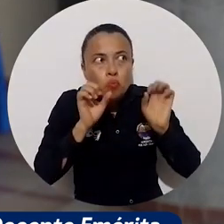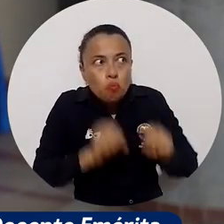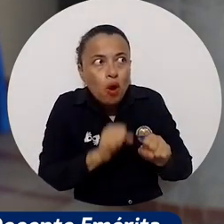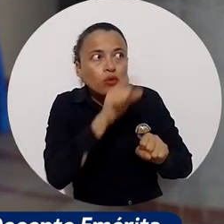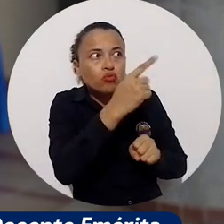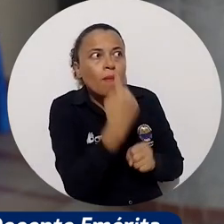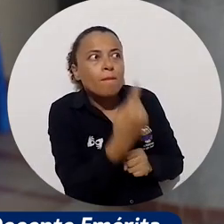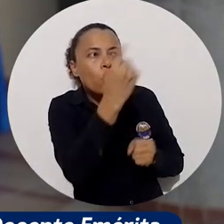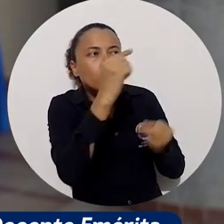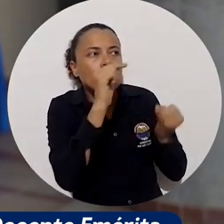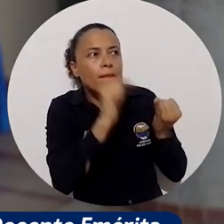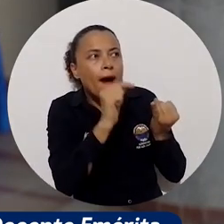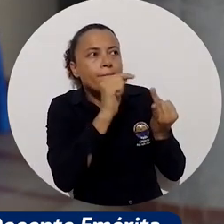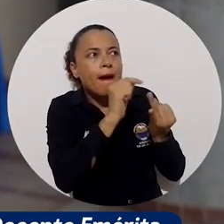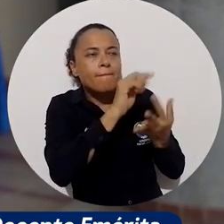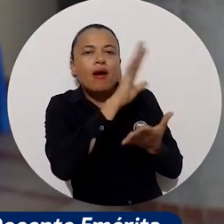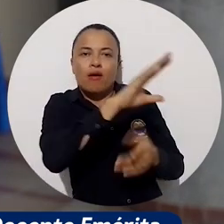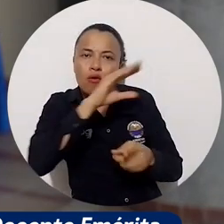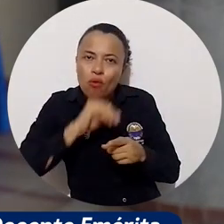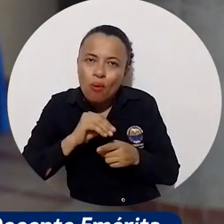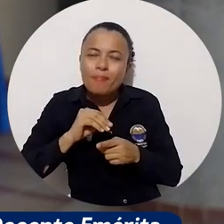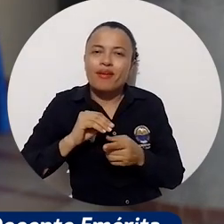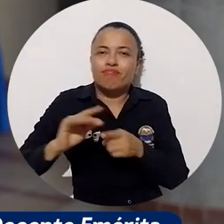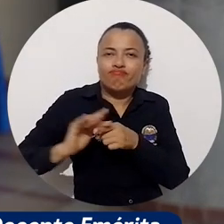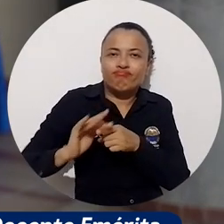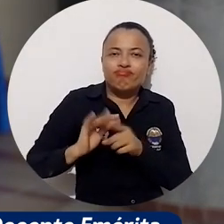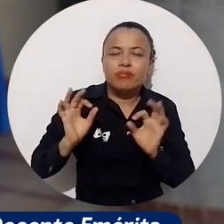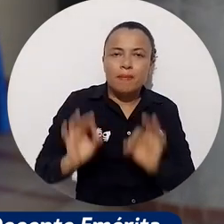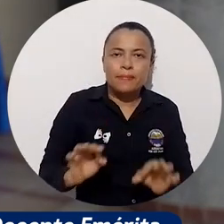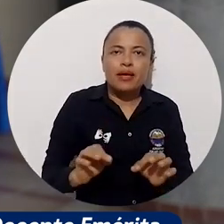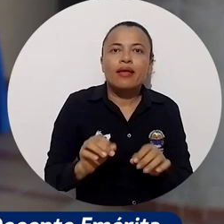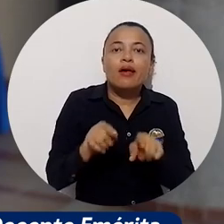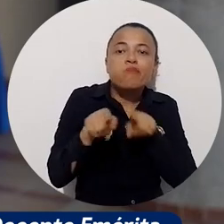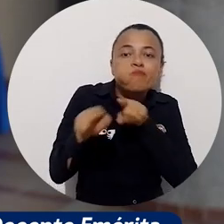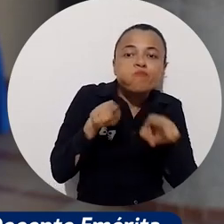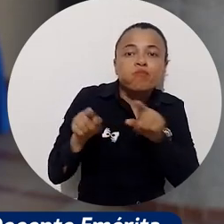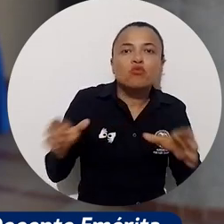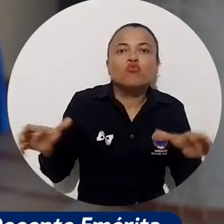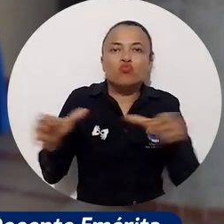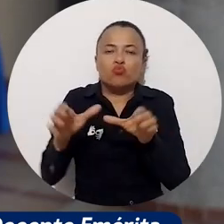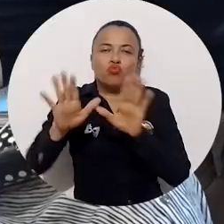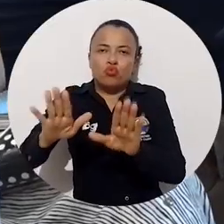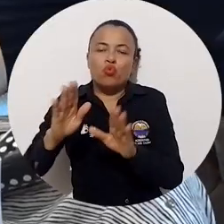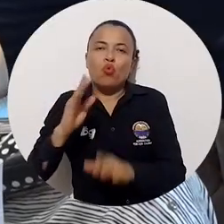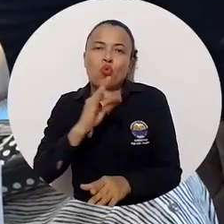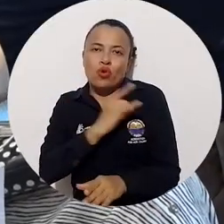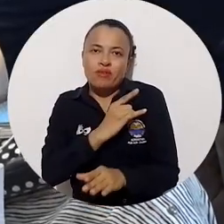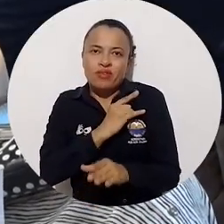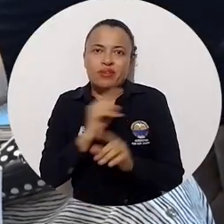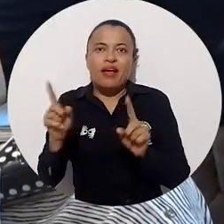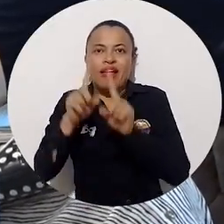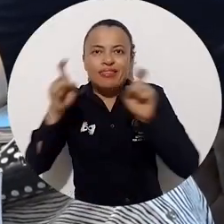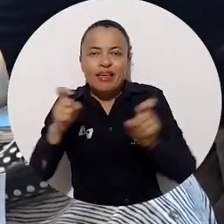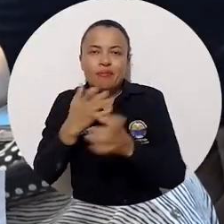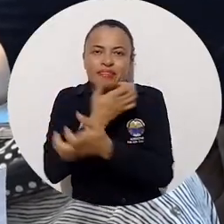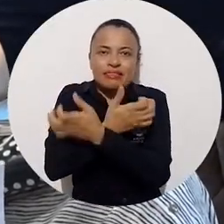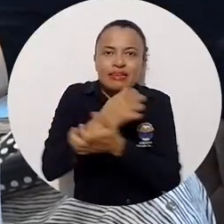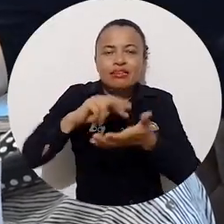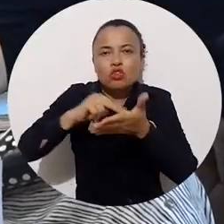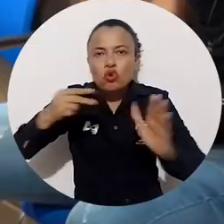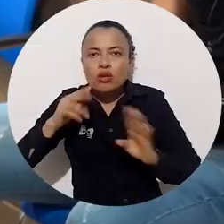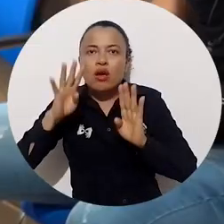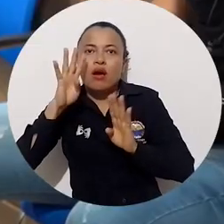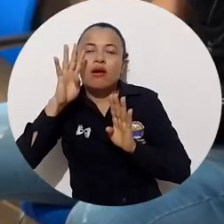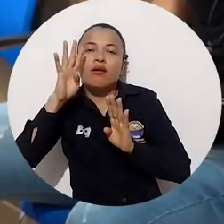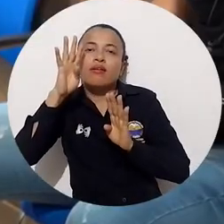la política, la reflexión de la política a nivel de los diferentes actores del sistema de ciencia,